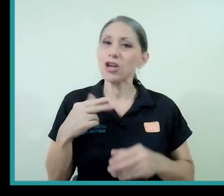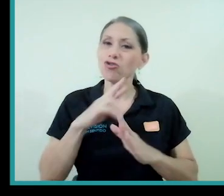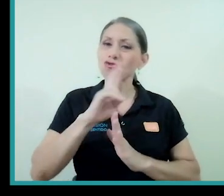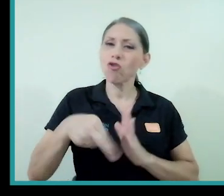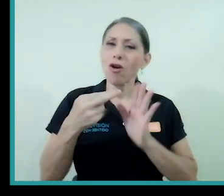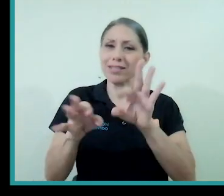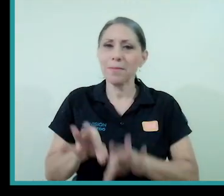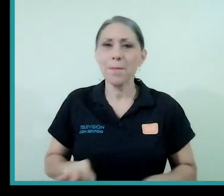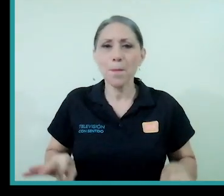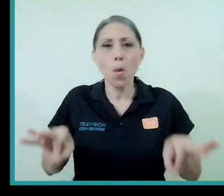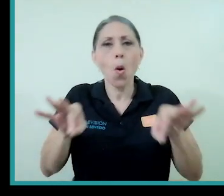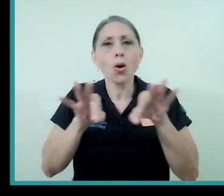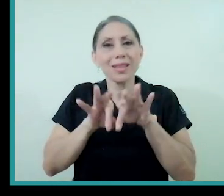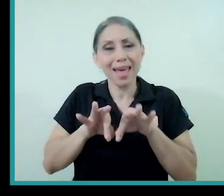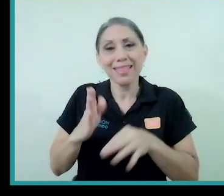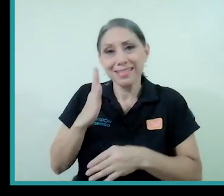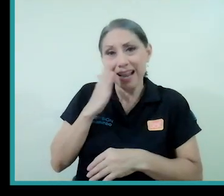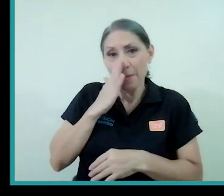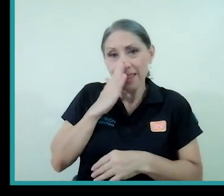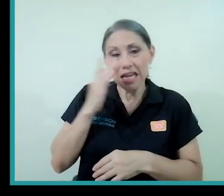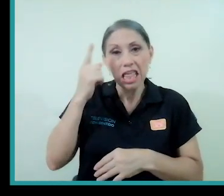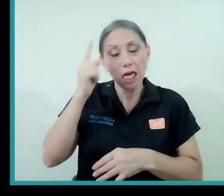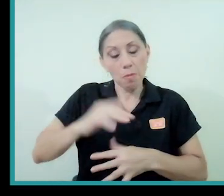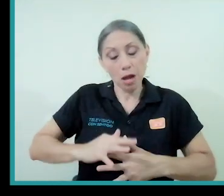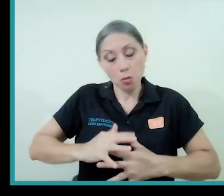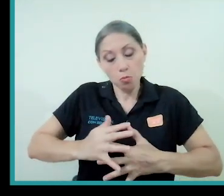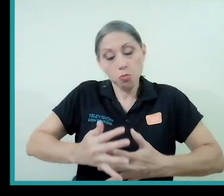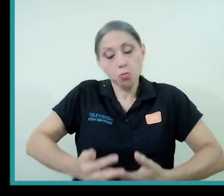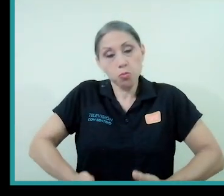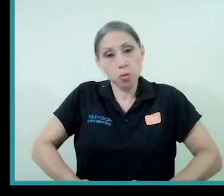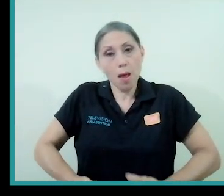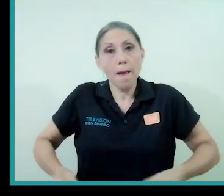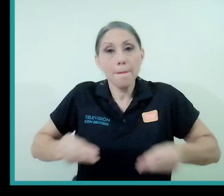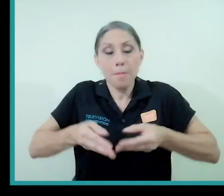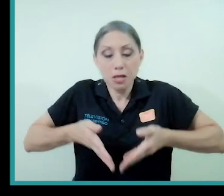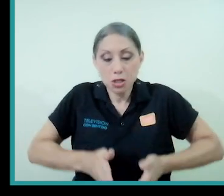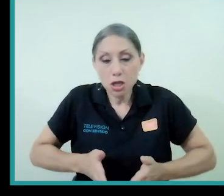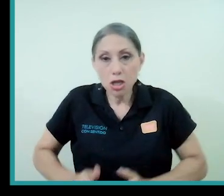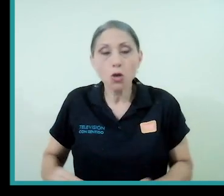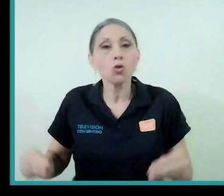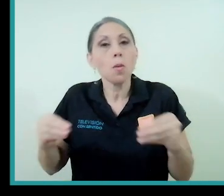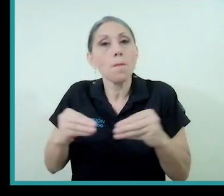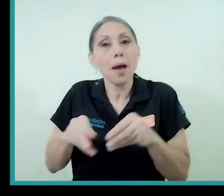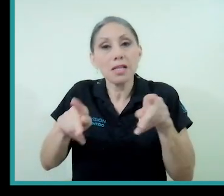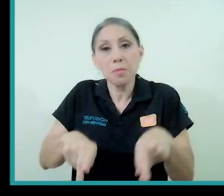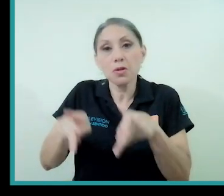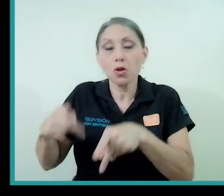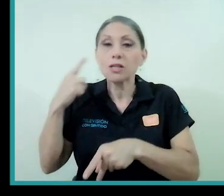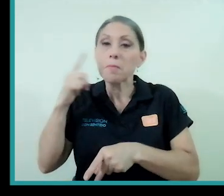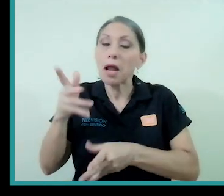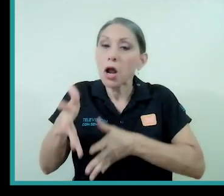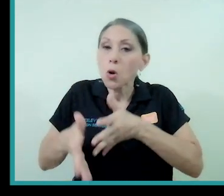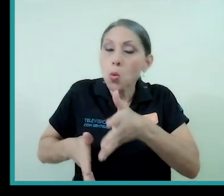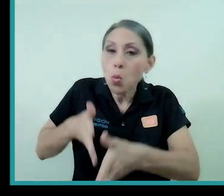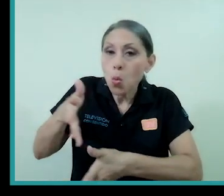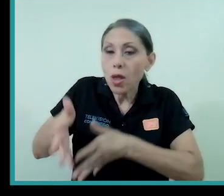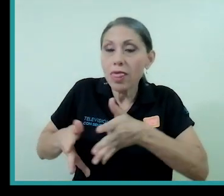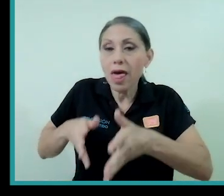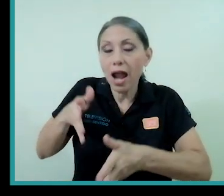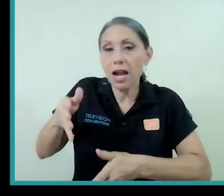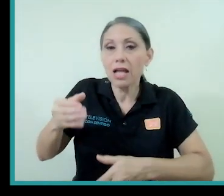sería para poder traer más miembros al grupo más trabajo para cuidar las ovejas o más trabajo para